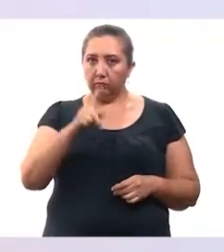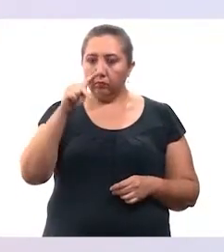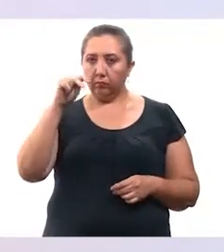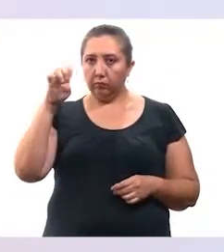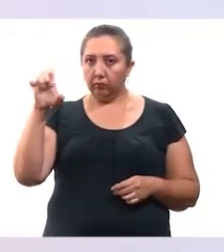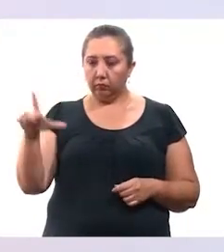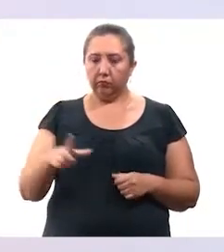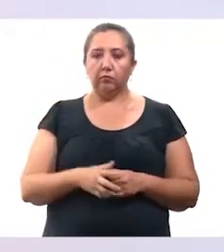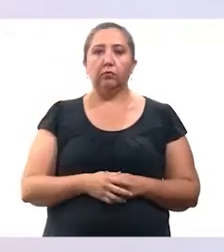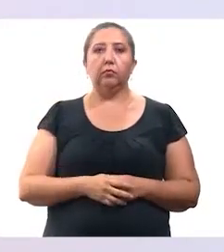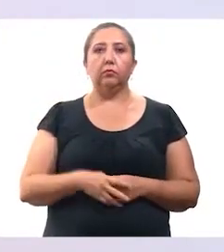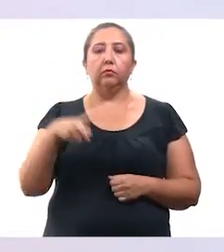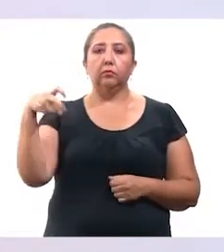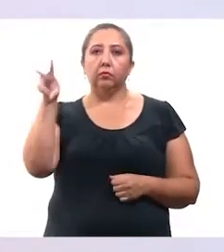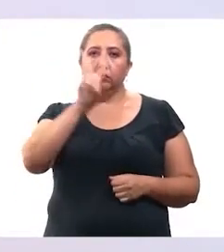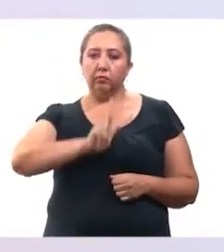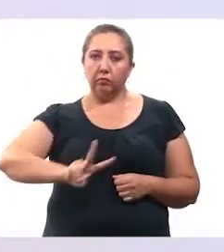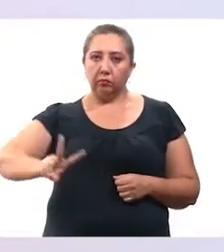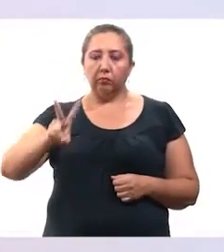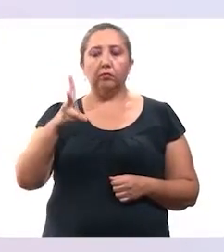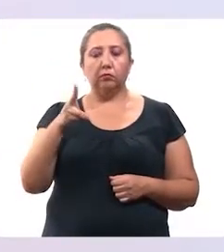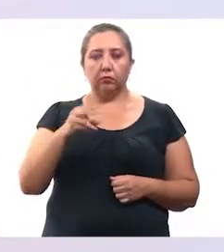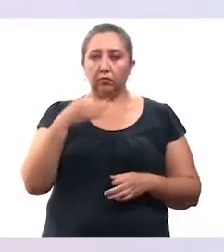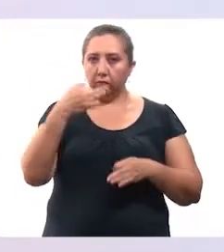yetel utial klaxilo, tank mul meyaj,